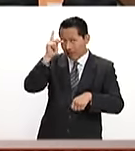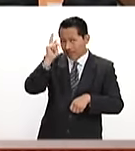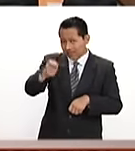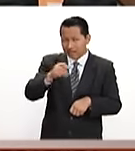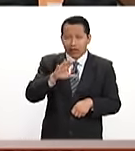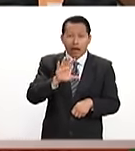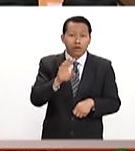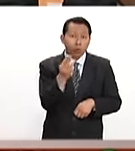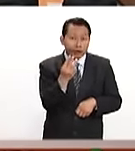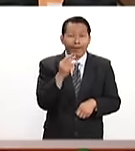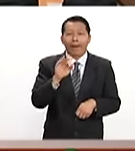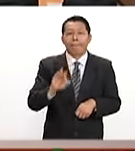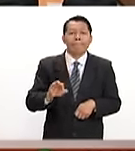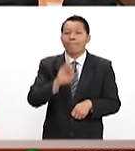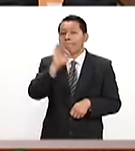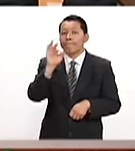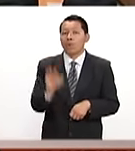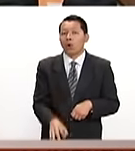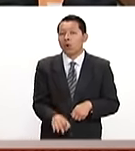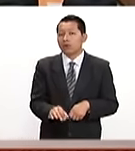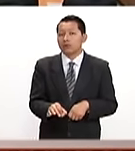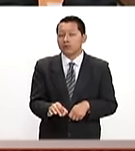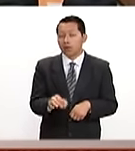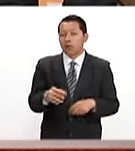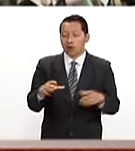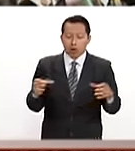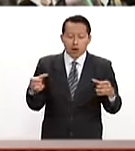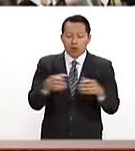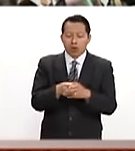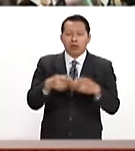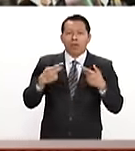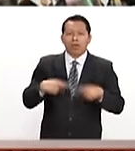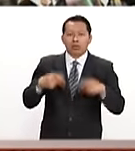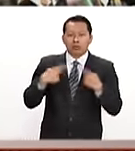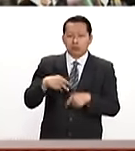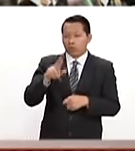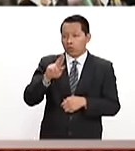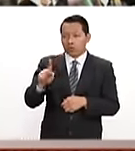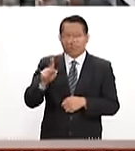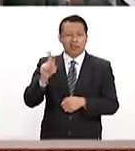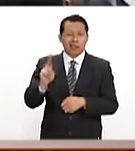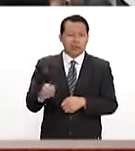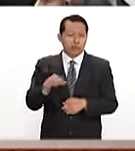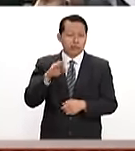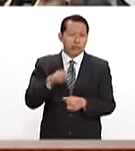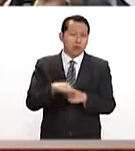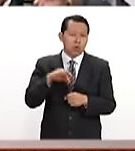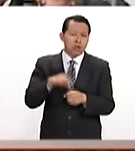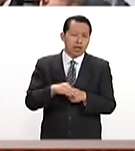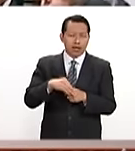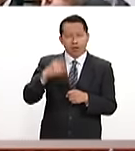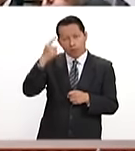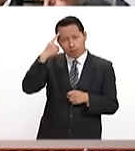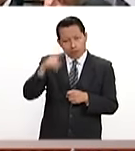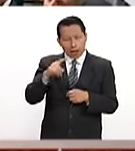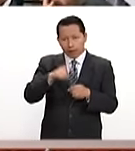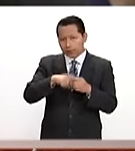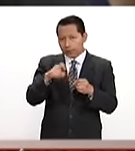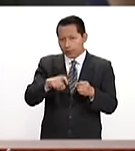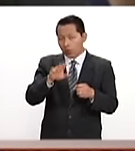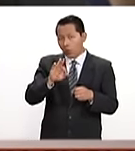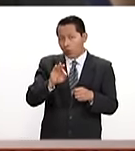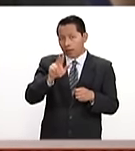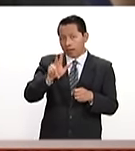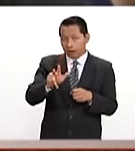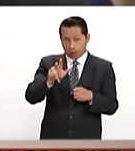el 53% de los integrantes, los habitantes del Reino Unido, votaron por la salida y el 48%